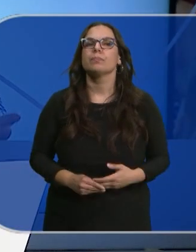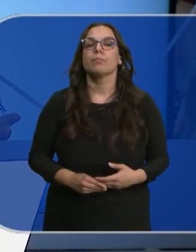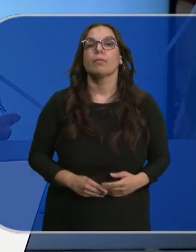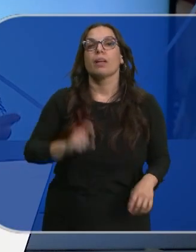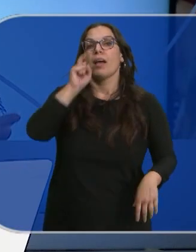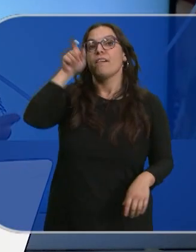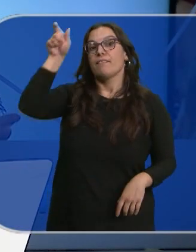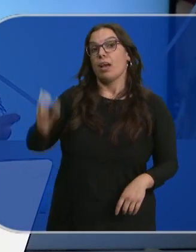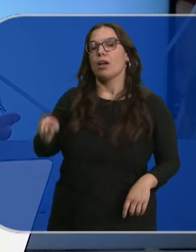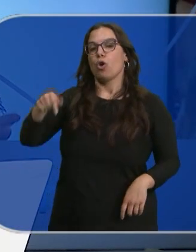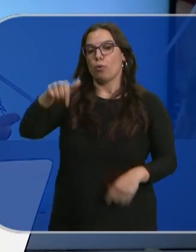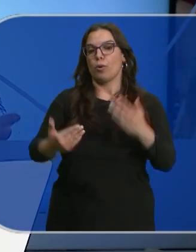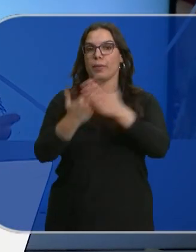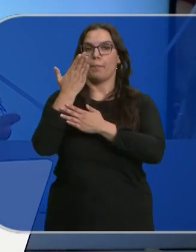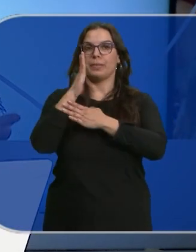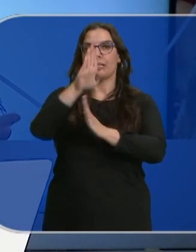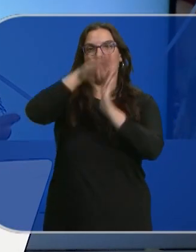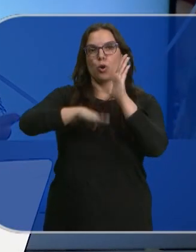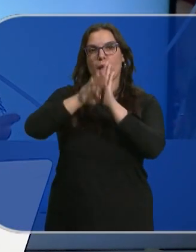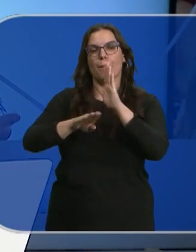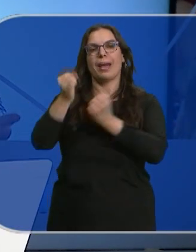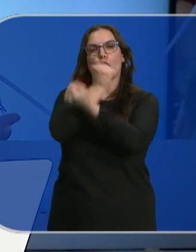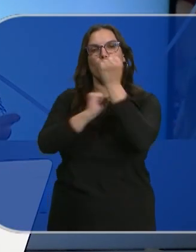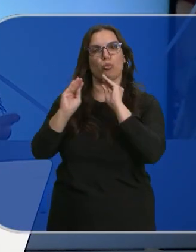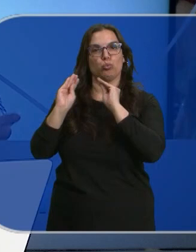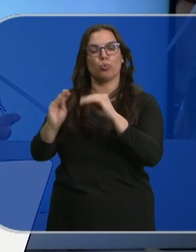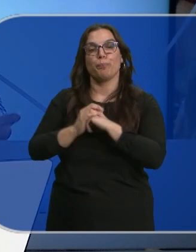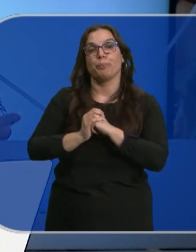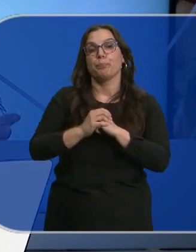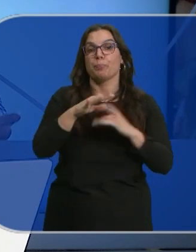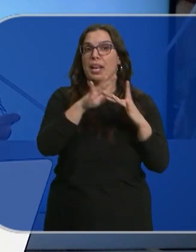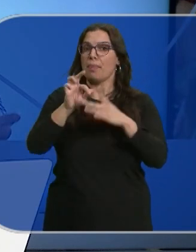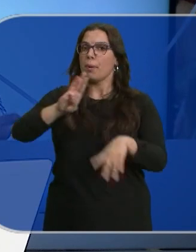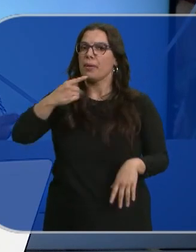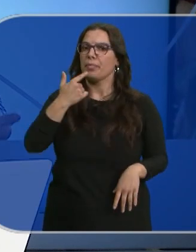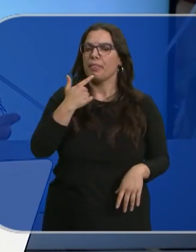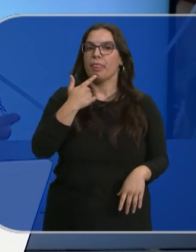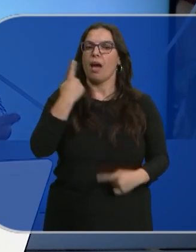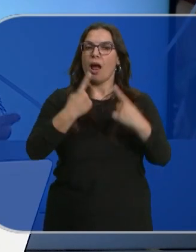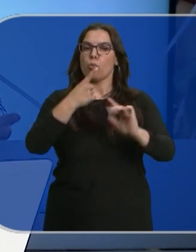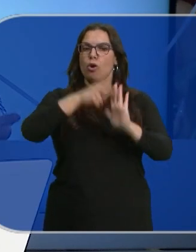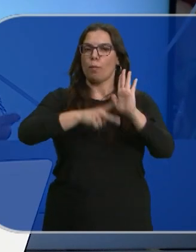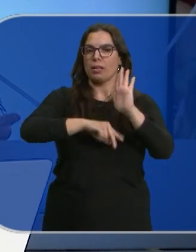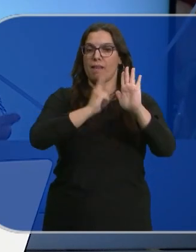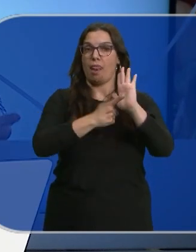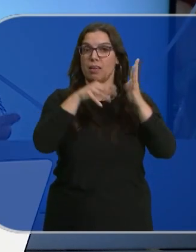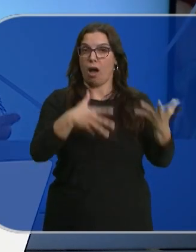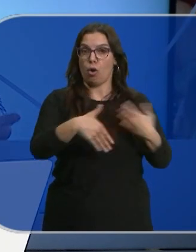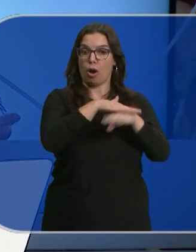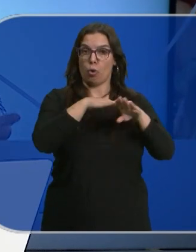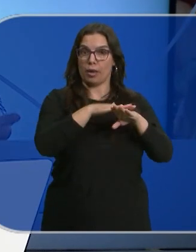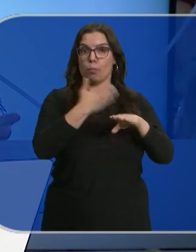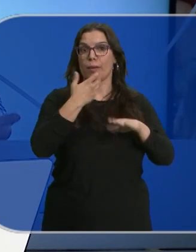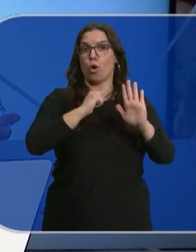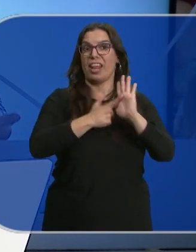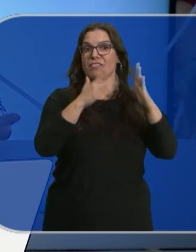Alberto Núñez-Feyjó ha presentado esta mañana su programa económico. El líder del Partido Popular ha señalado que derogará algunas normas del gobierno actual como la